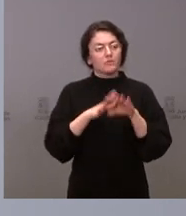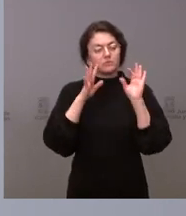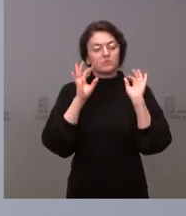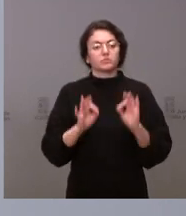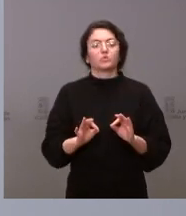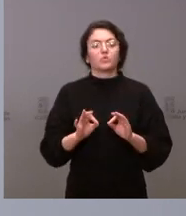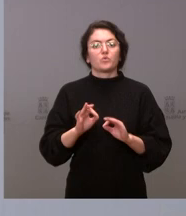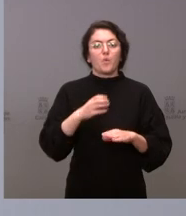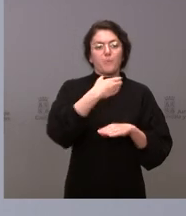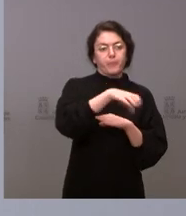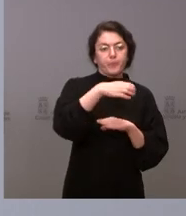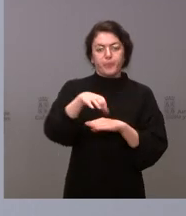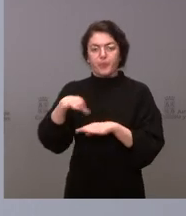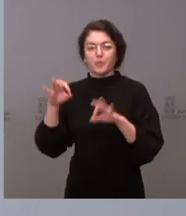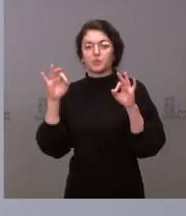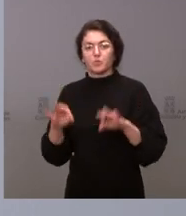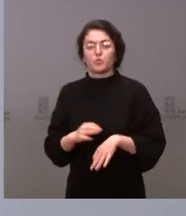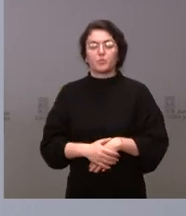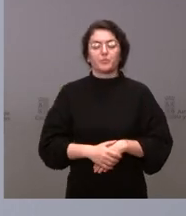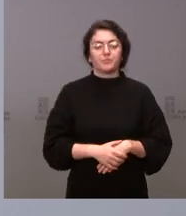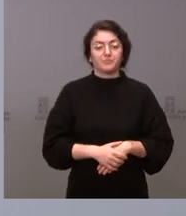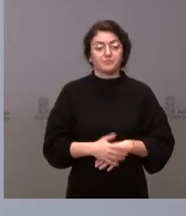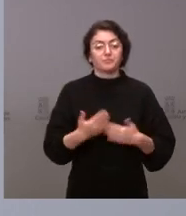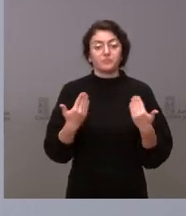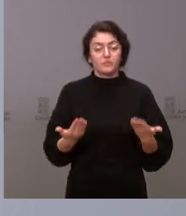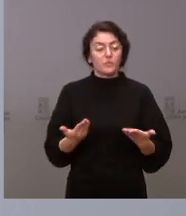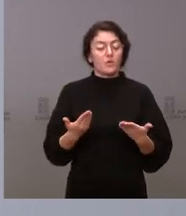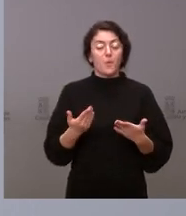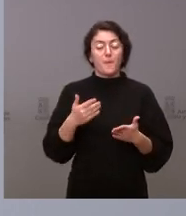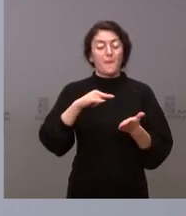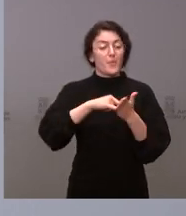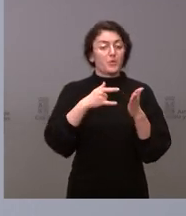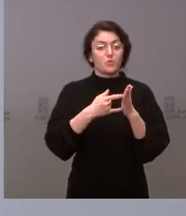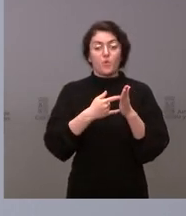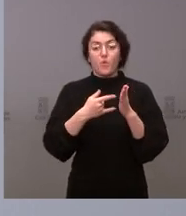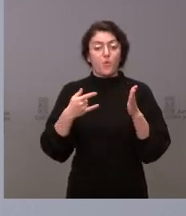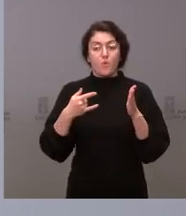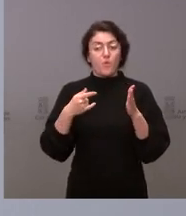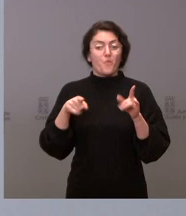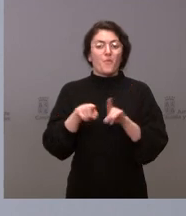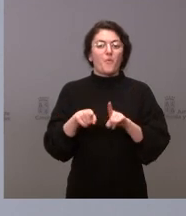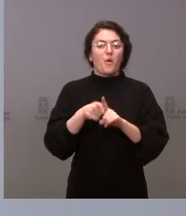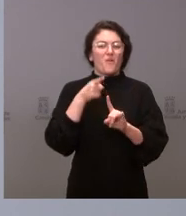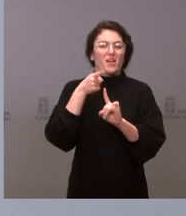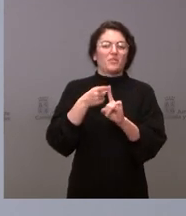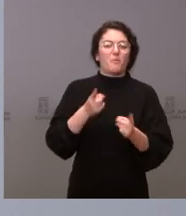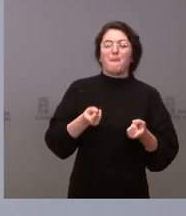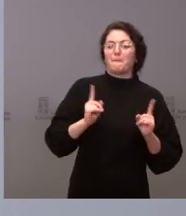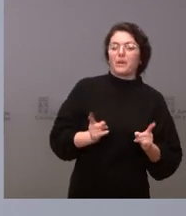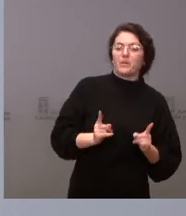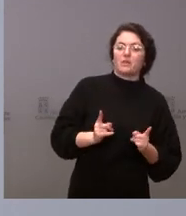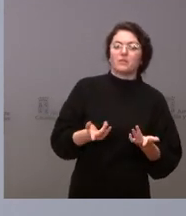ejecución en todo caso lógicamente cualquier proyecto tiene un carácter preventivo incluso aunque tuviéramos o las